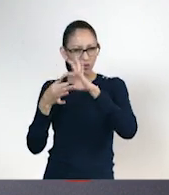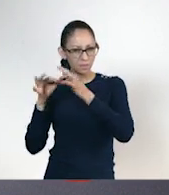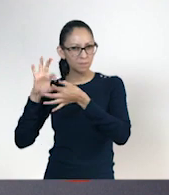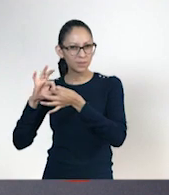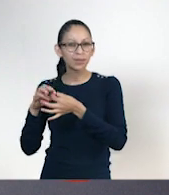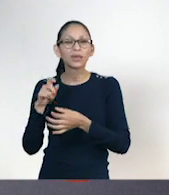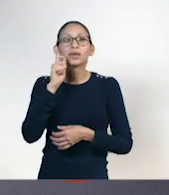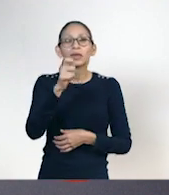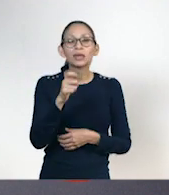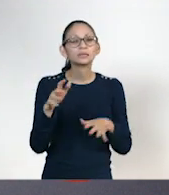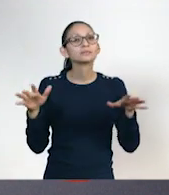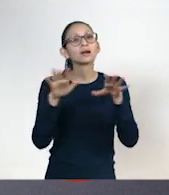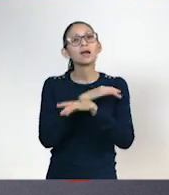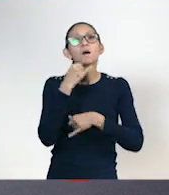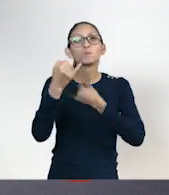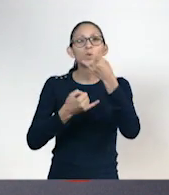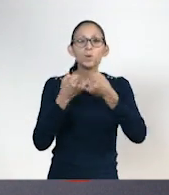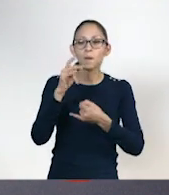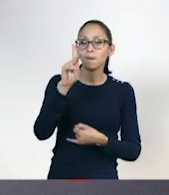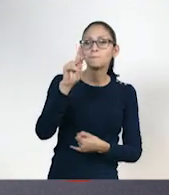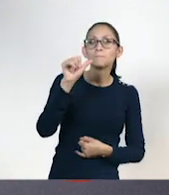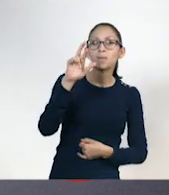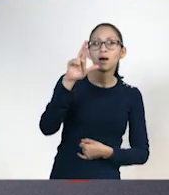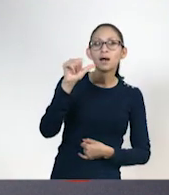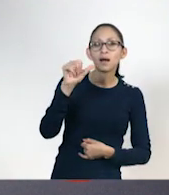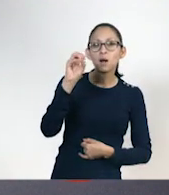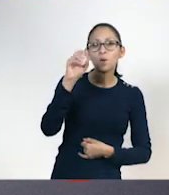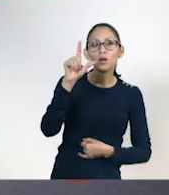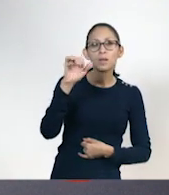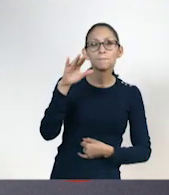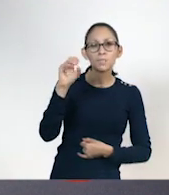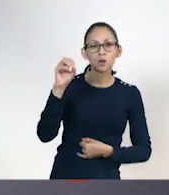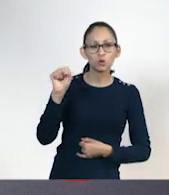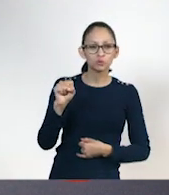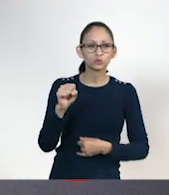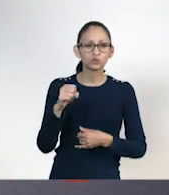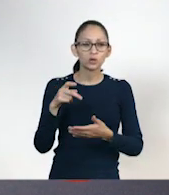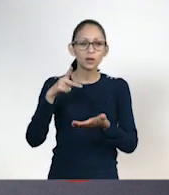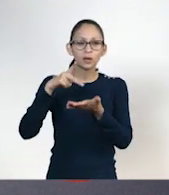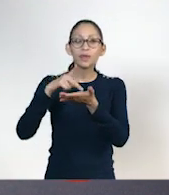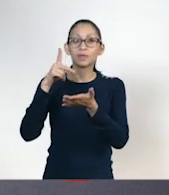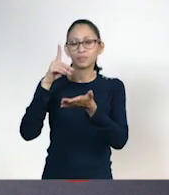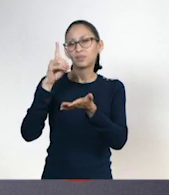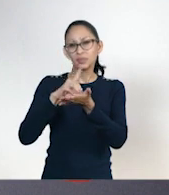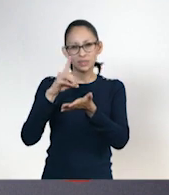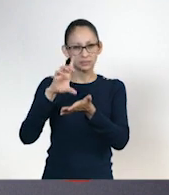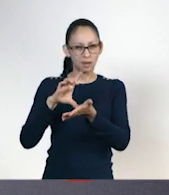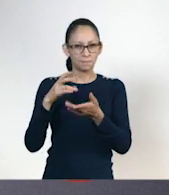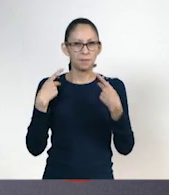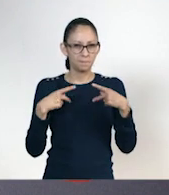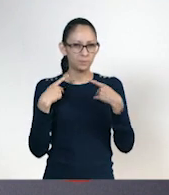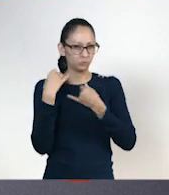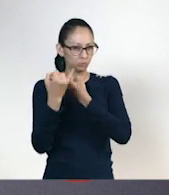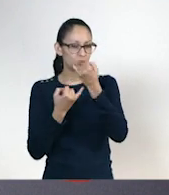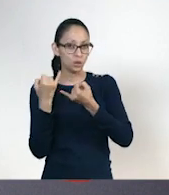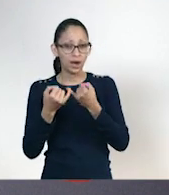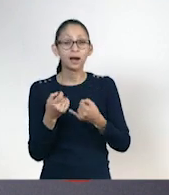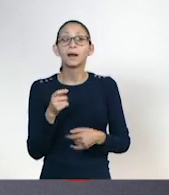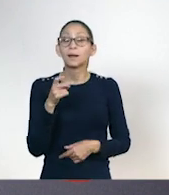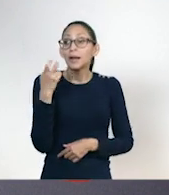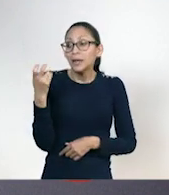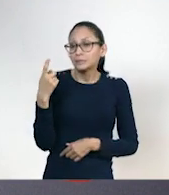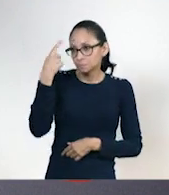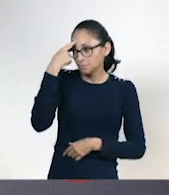Juegos Paralímpicos, donde participan personas con discapacidad física. Y también existen las Olimpiadas Especiales, para personas con